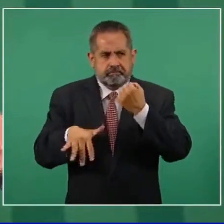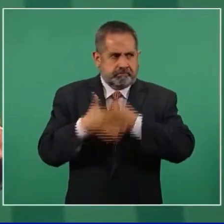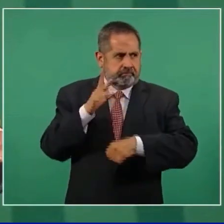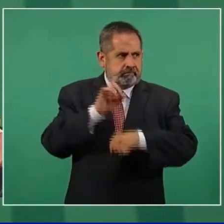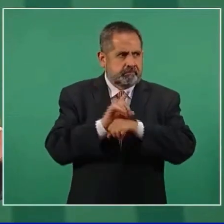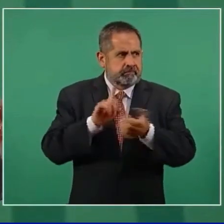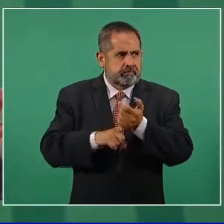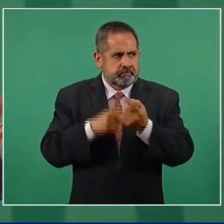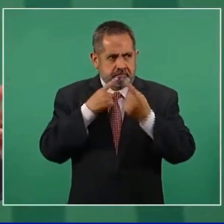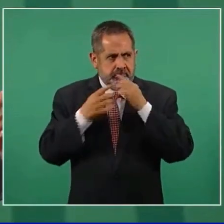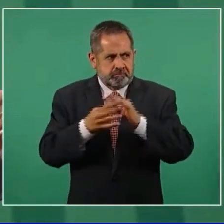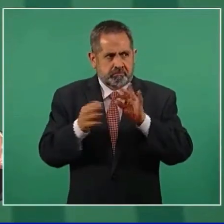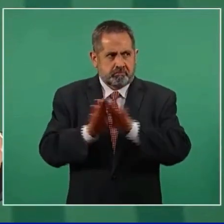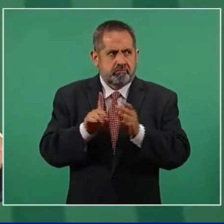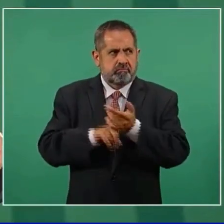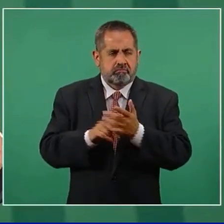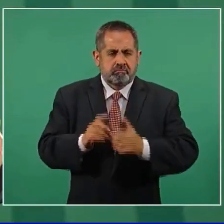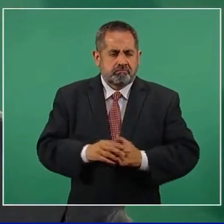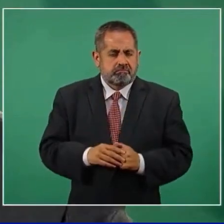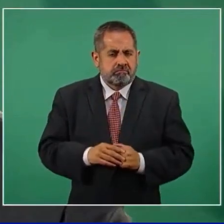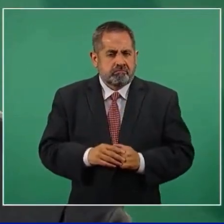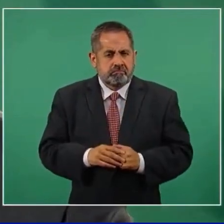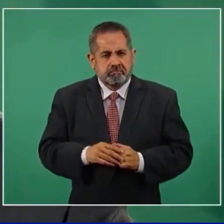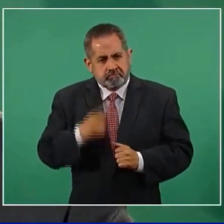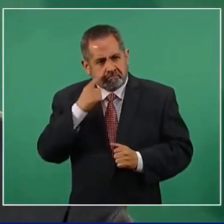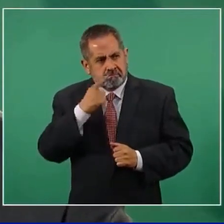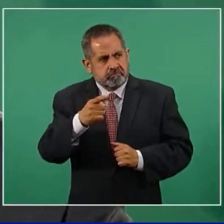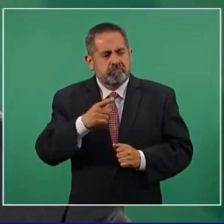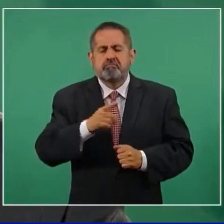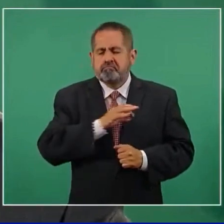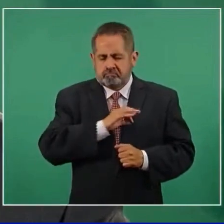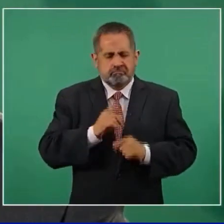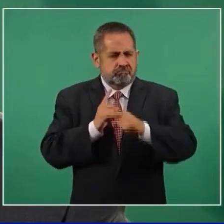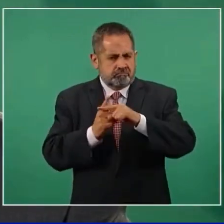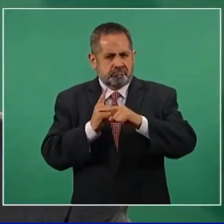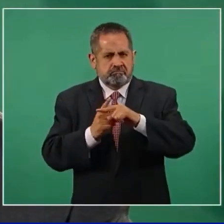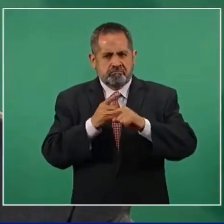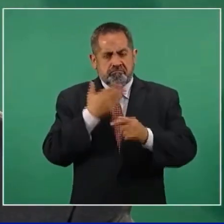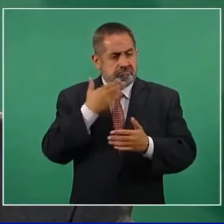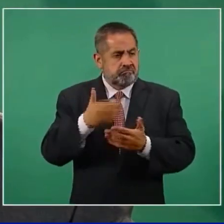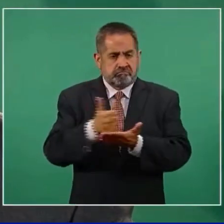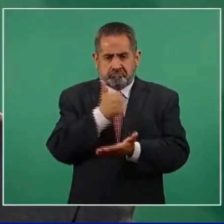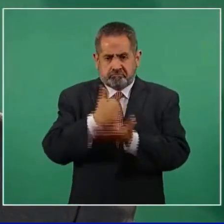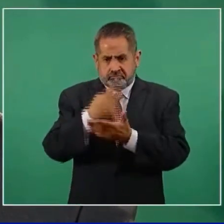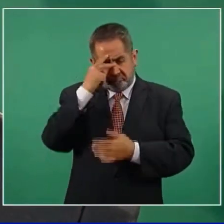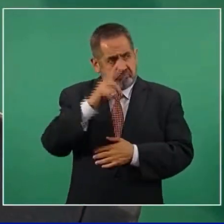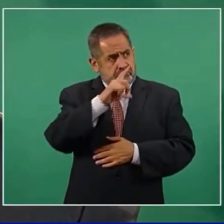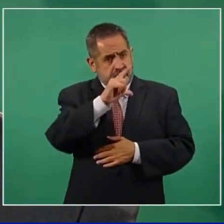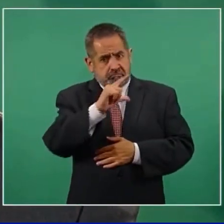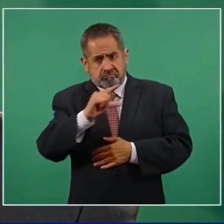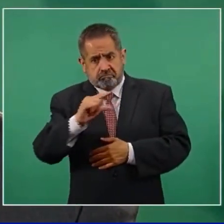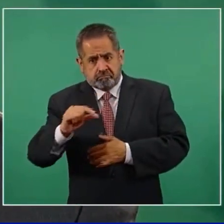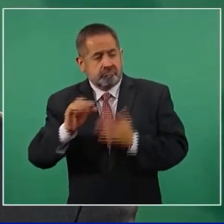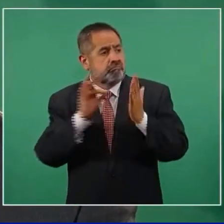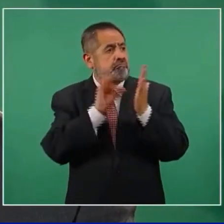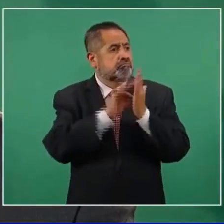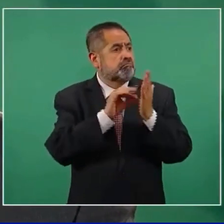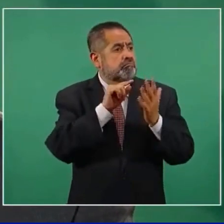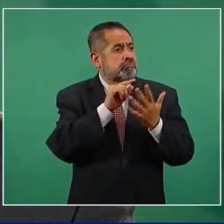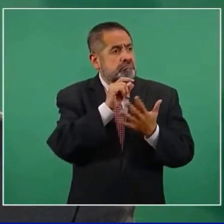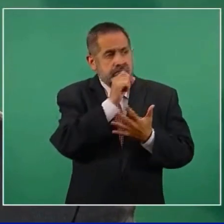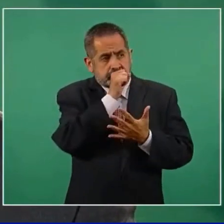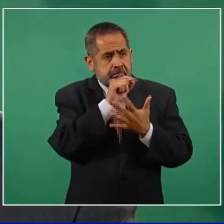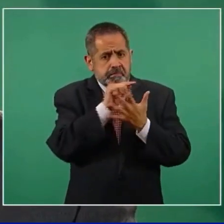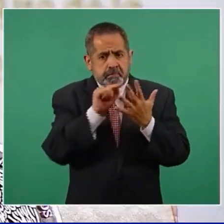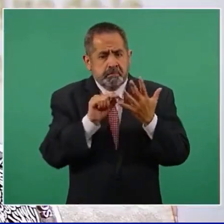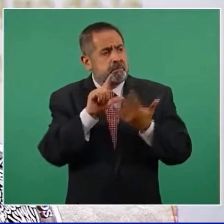se actualizan. Entonces, sí vemos una trayectoria muy positiva también en la Ciudad de México de reducción de todos los indicadores de